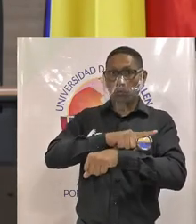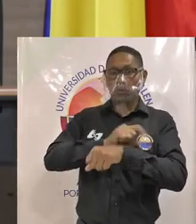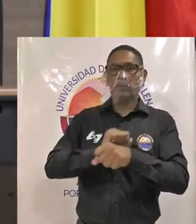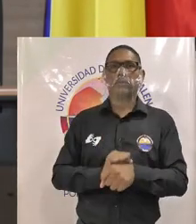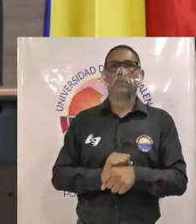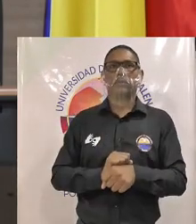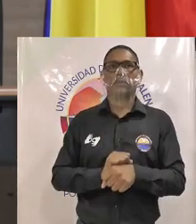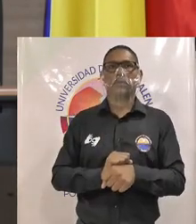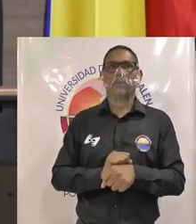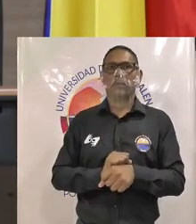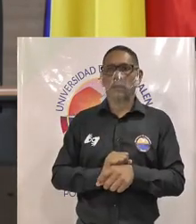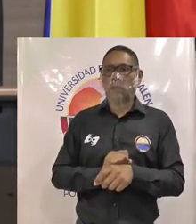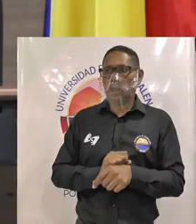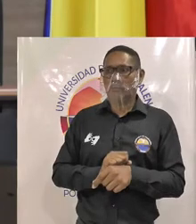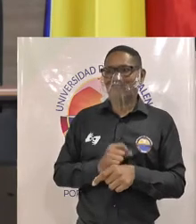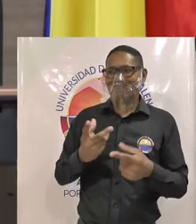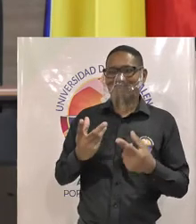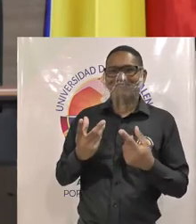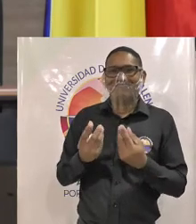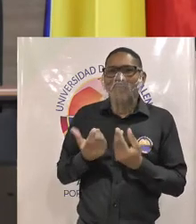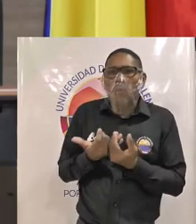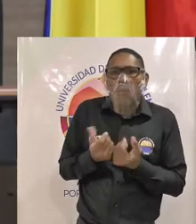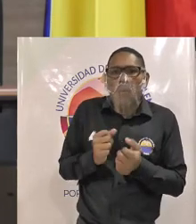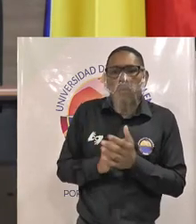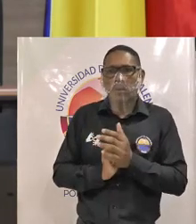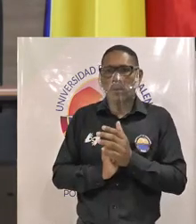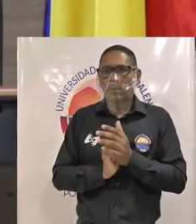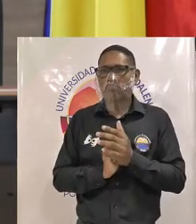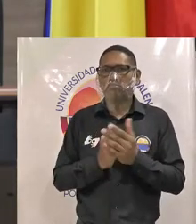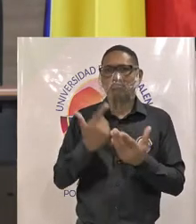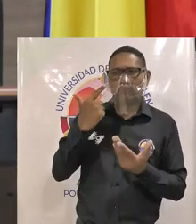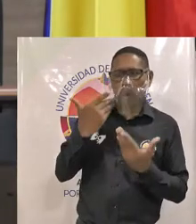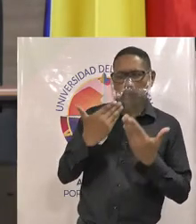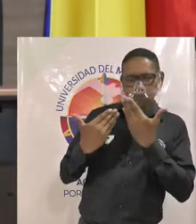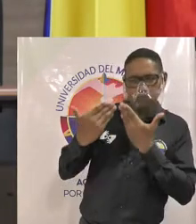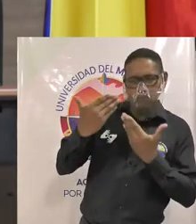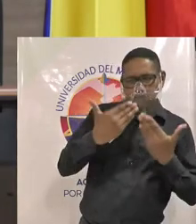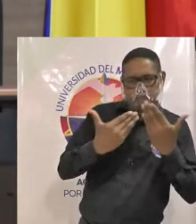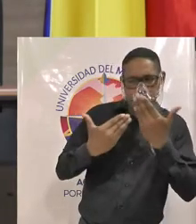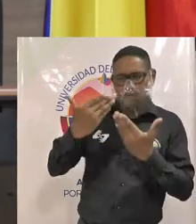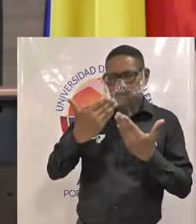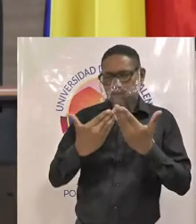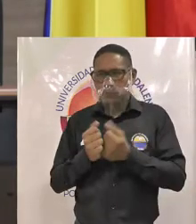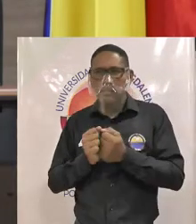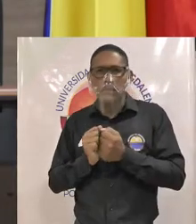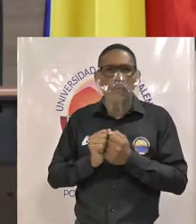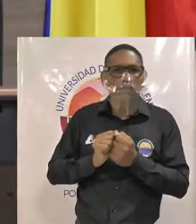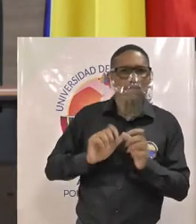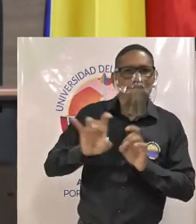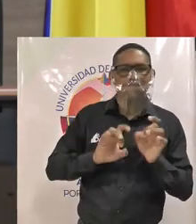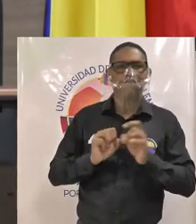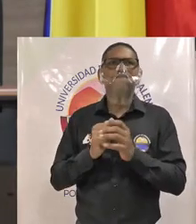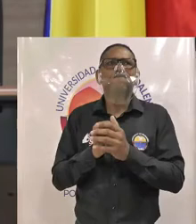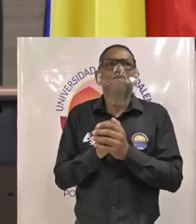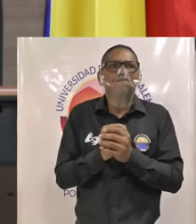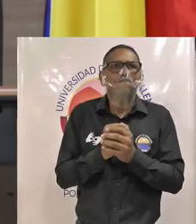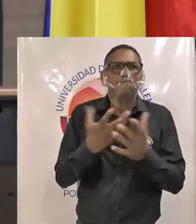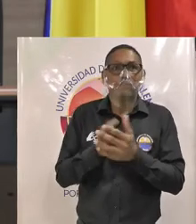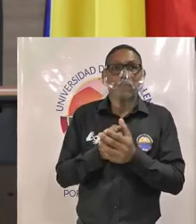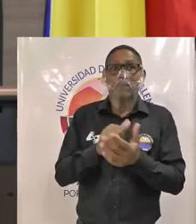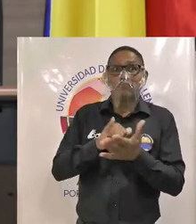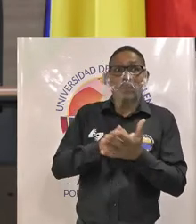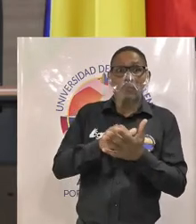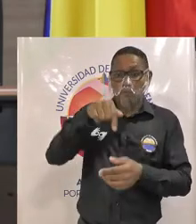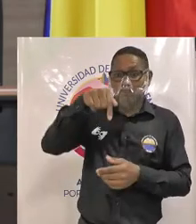pregunta para la fórmula de candidatos será tomada evaluada y clasificada a partir de las realizadas en el